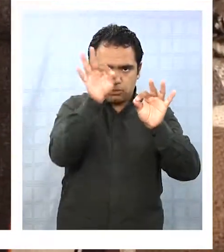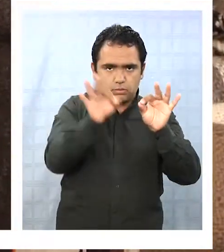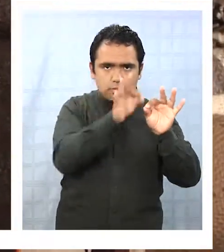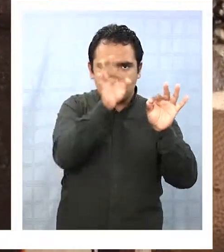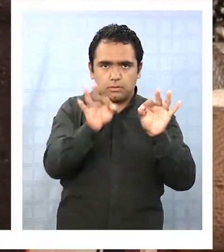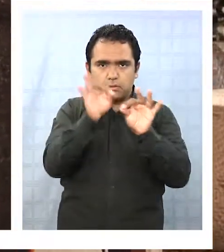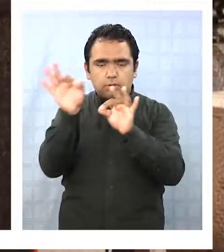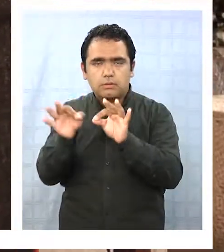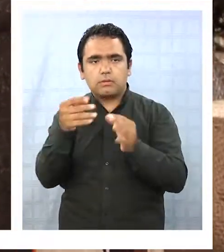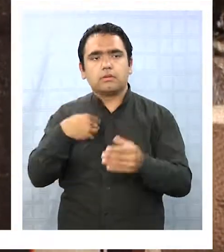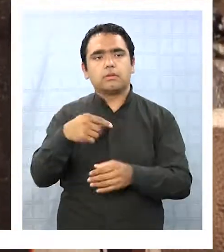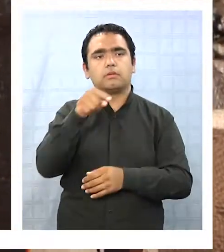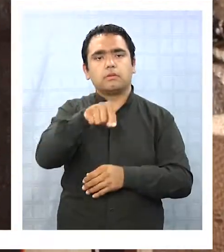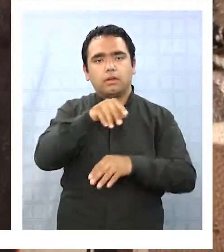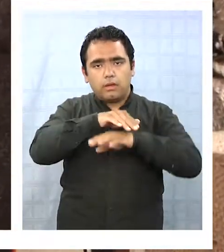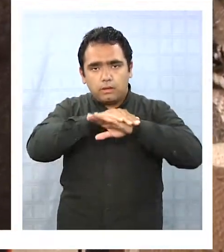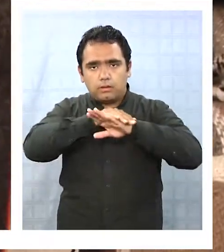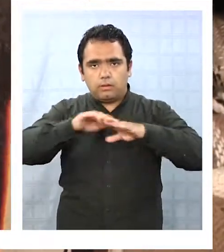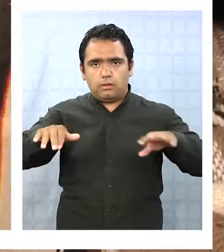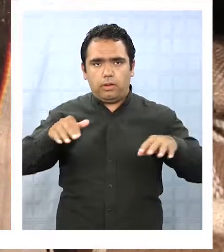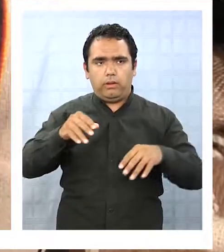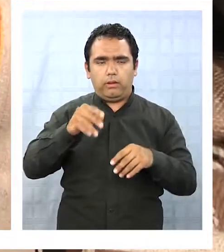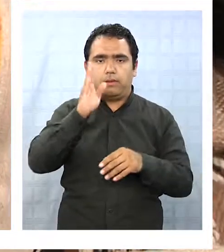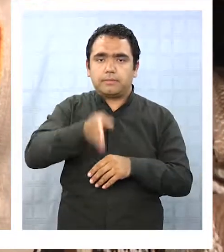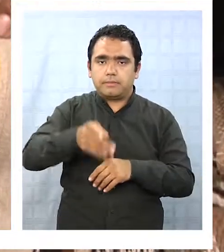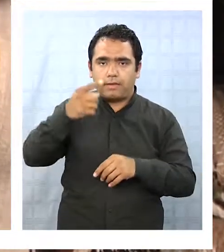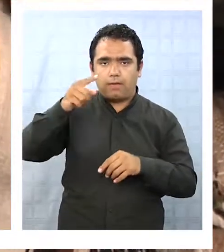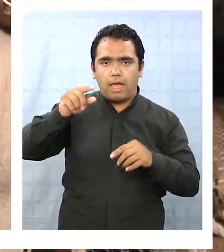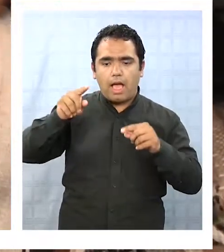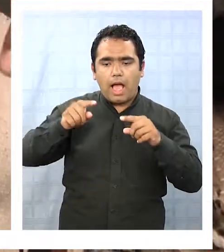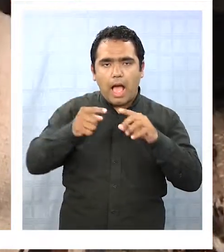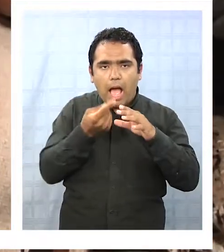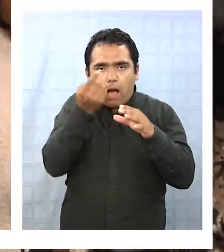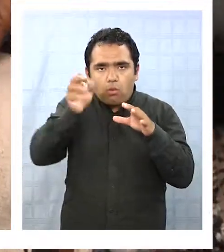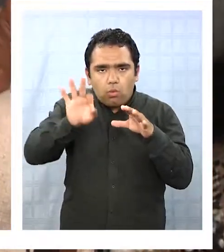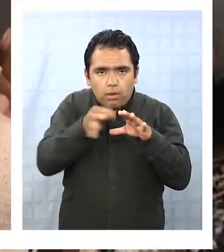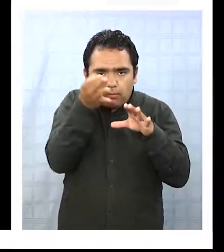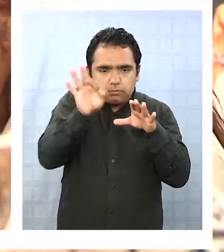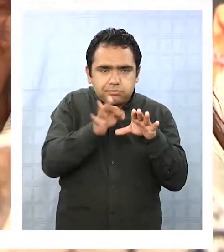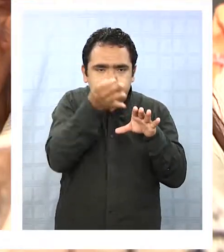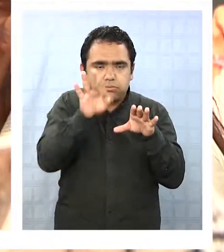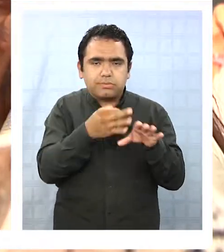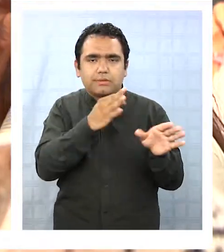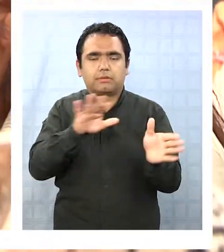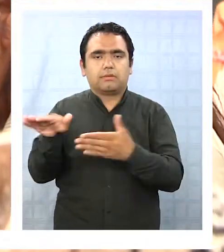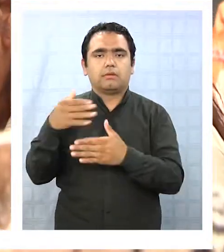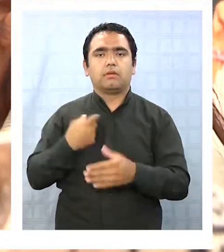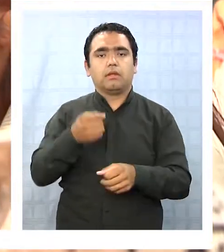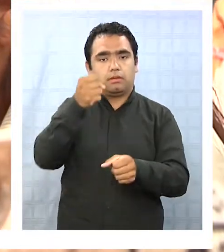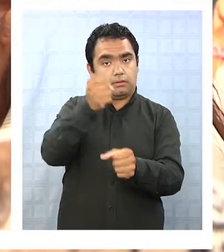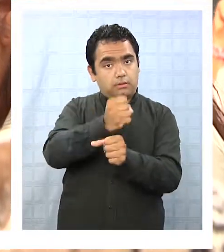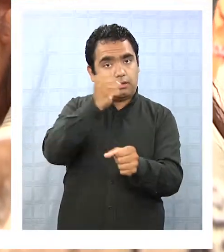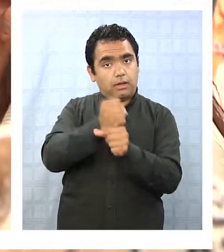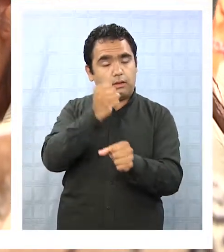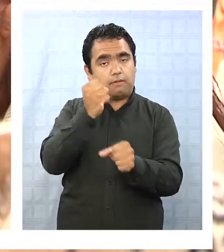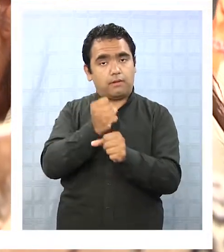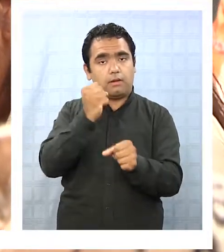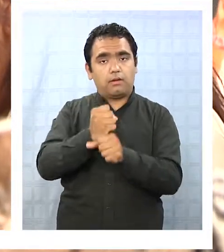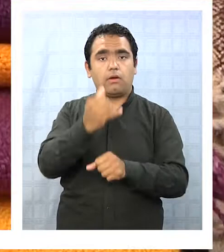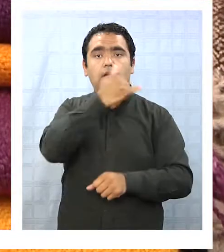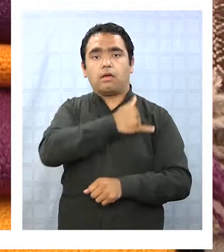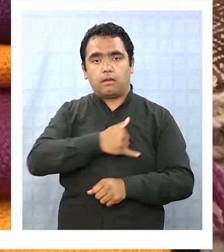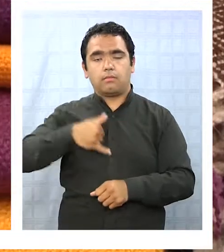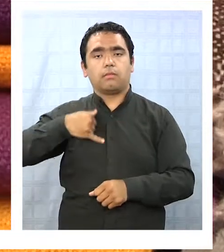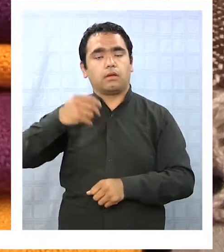Y esta, la terminación, tiene que ser con agujita, porque por eso es caro este agujero. El trabajo textil aymara es